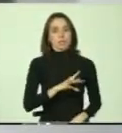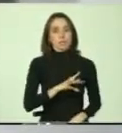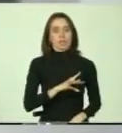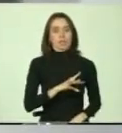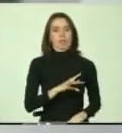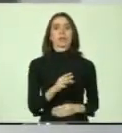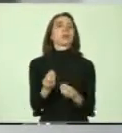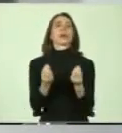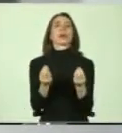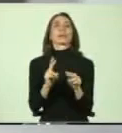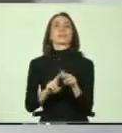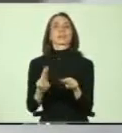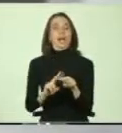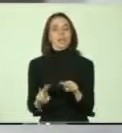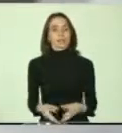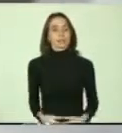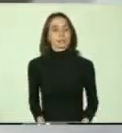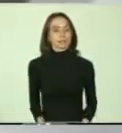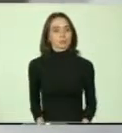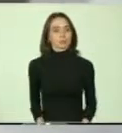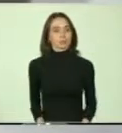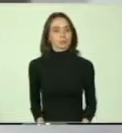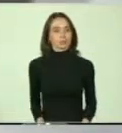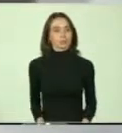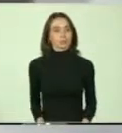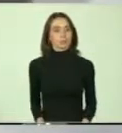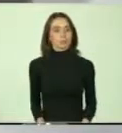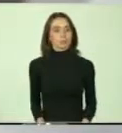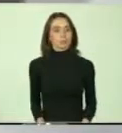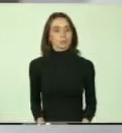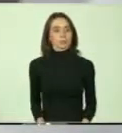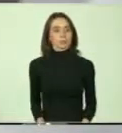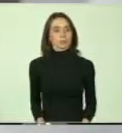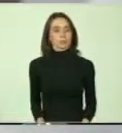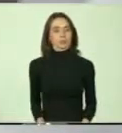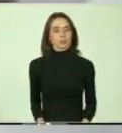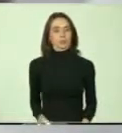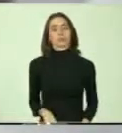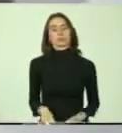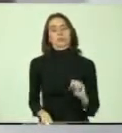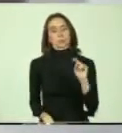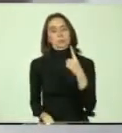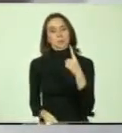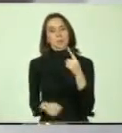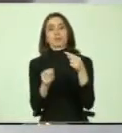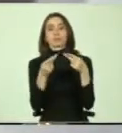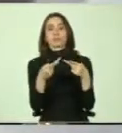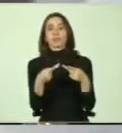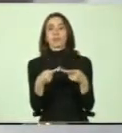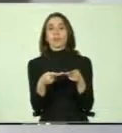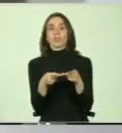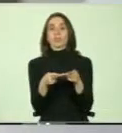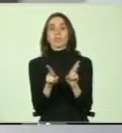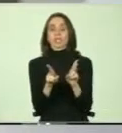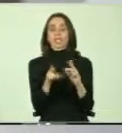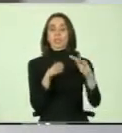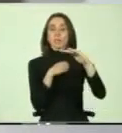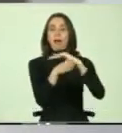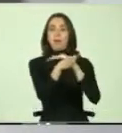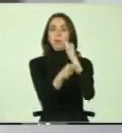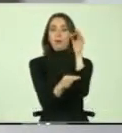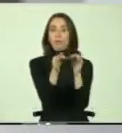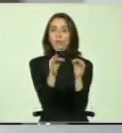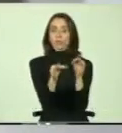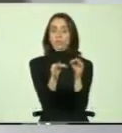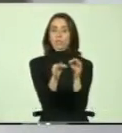¿Y qué es lo que se está haciendo? En primer lugar, bueno, el derecho de acceso a justicia